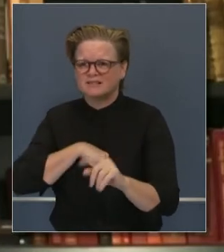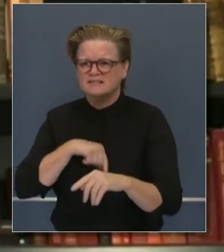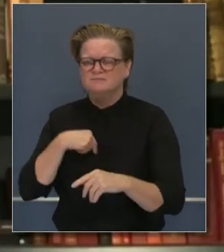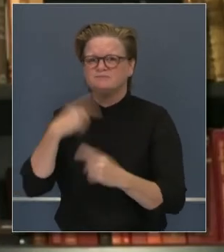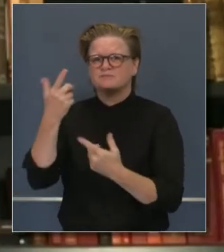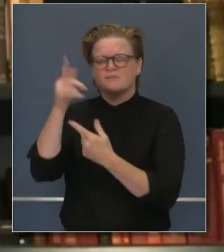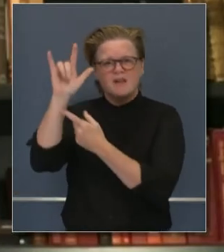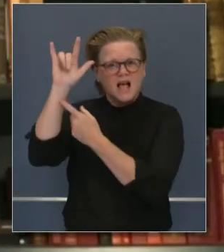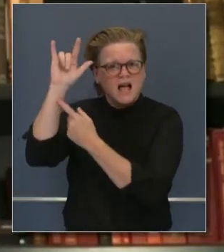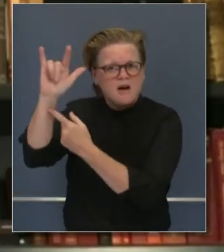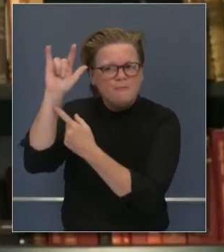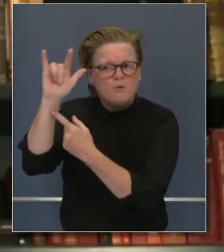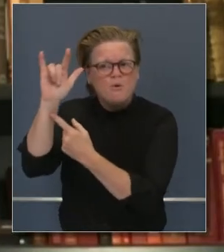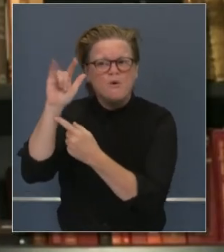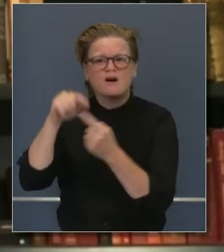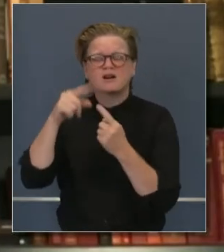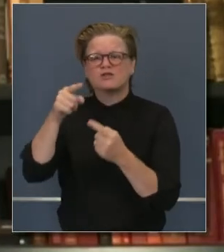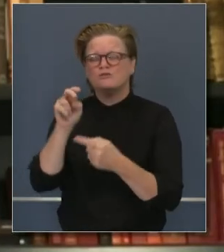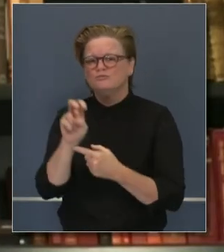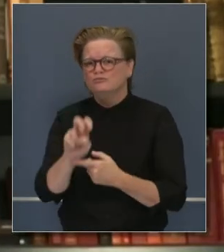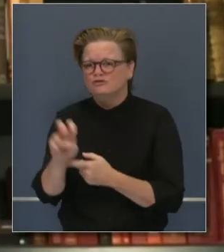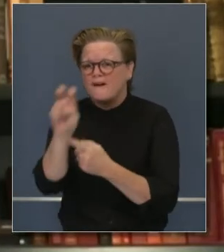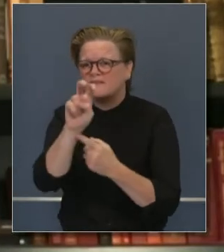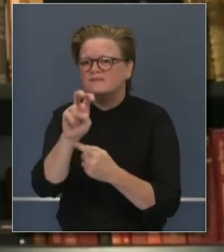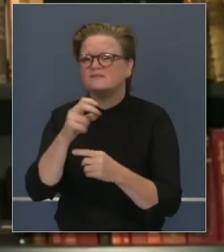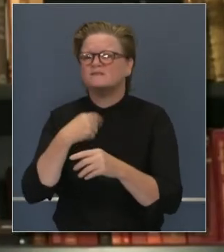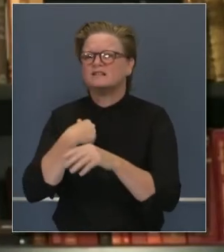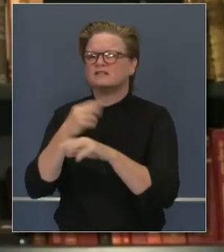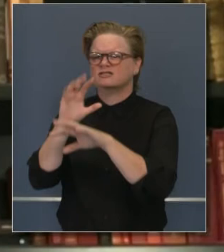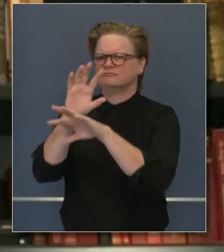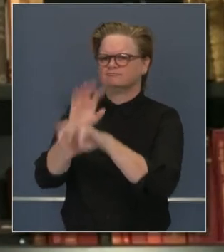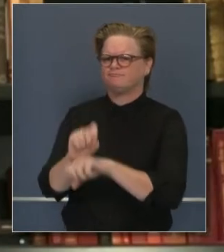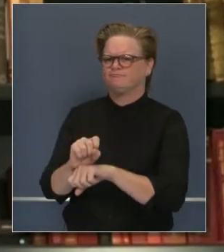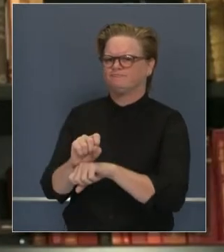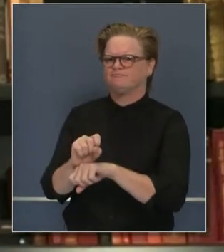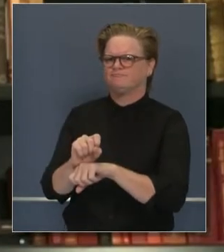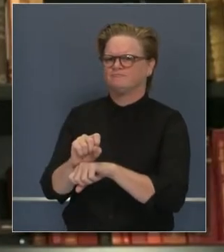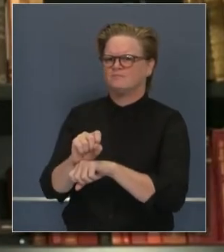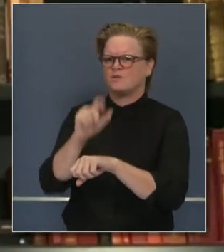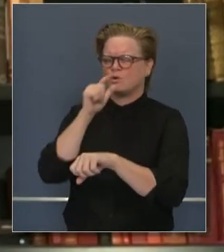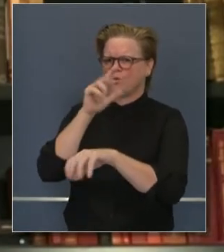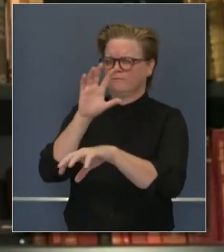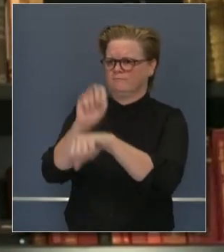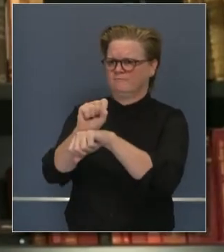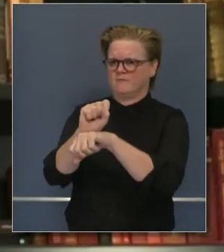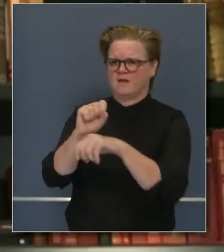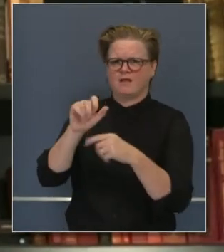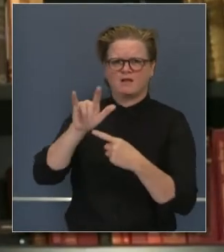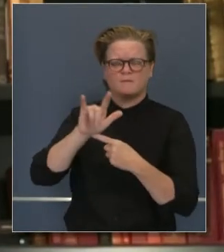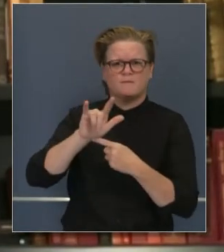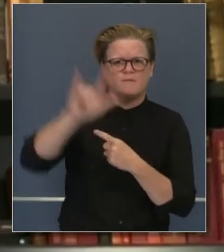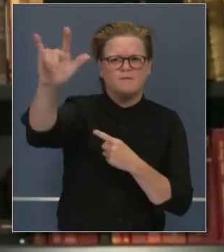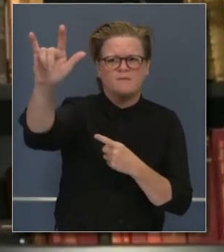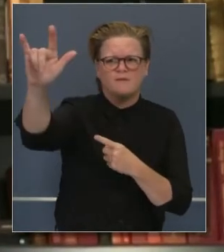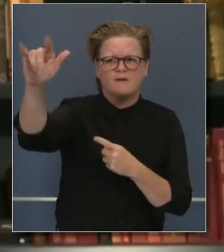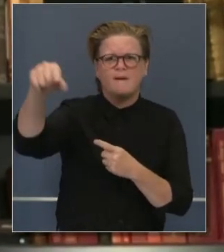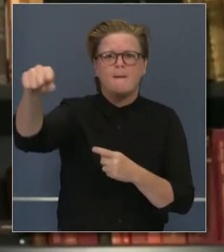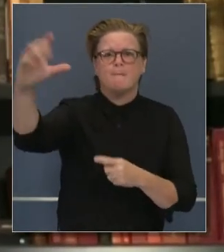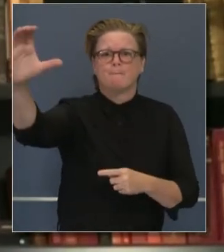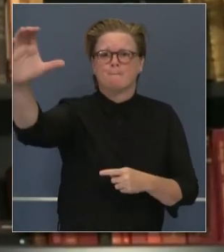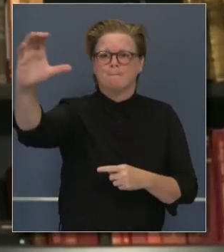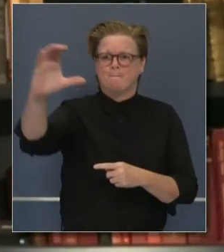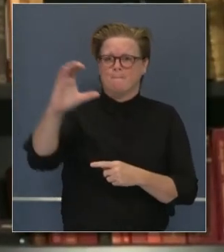concentrando en aeropuertos, la gente viajando a lo ancho del país, saliendo y regresando a estado de